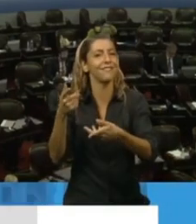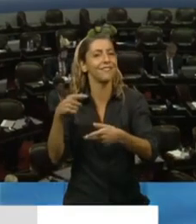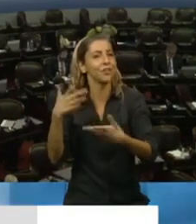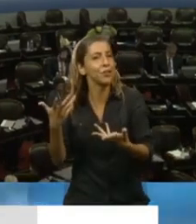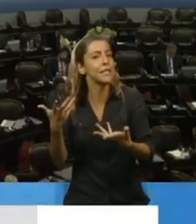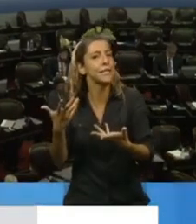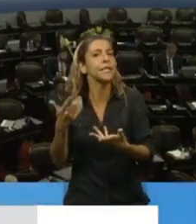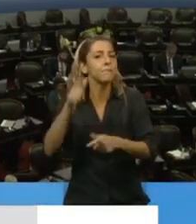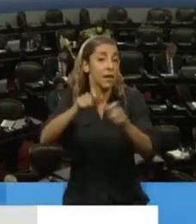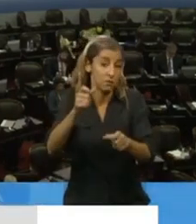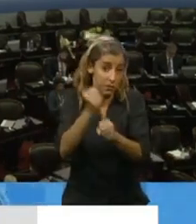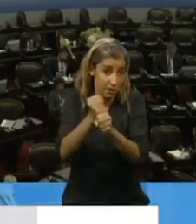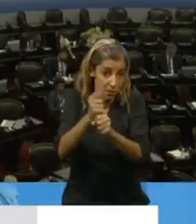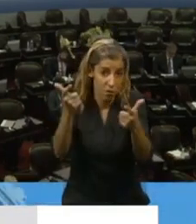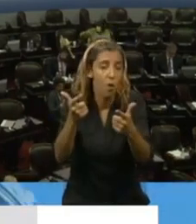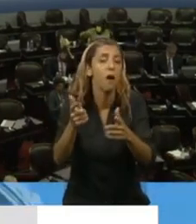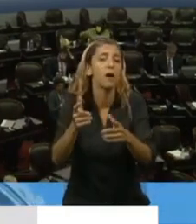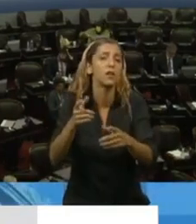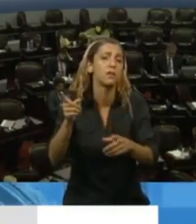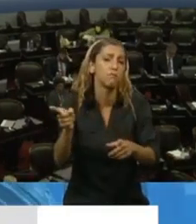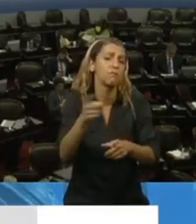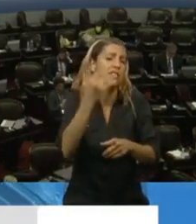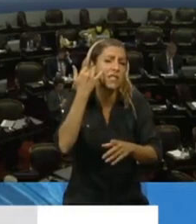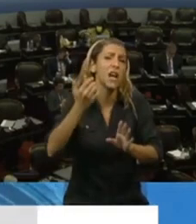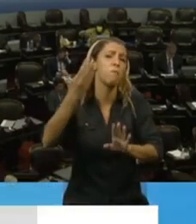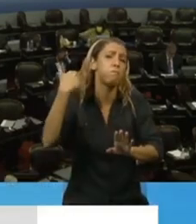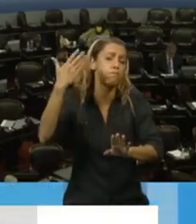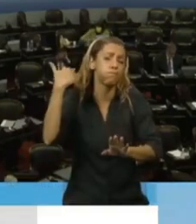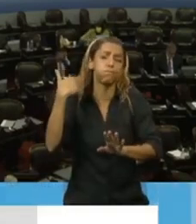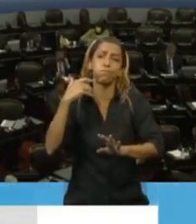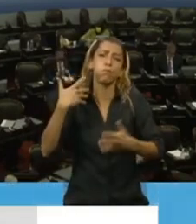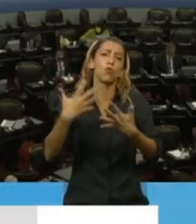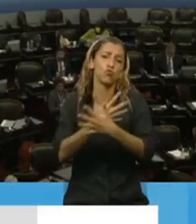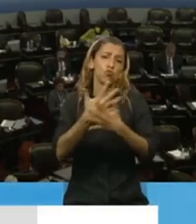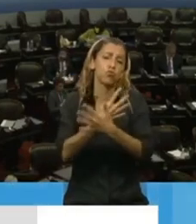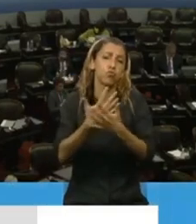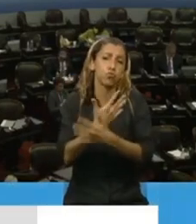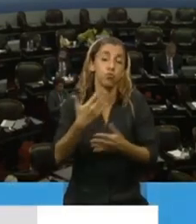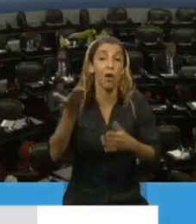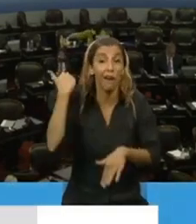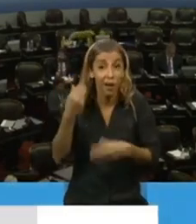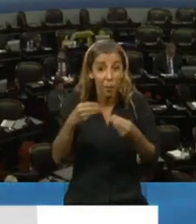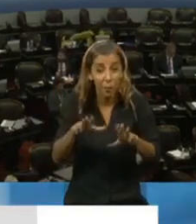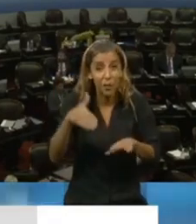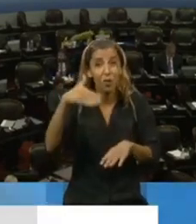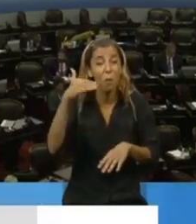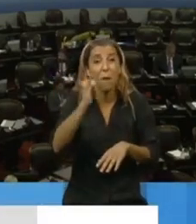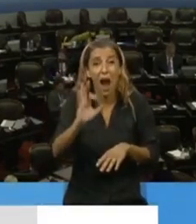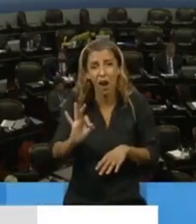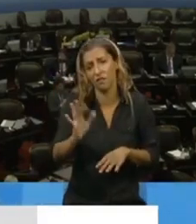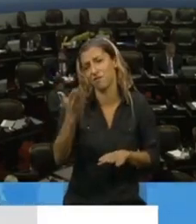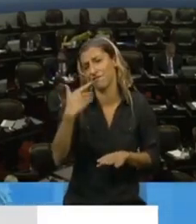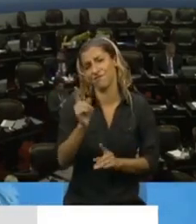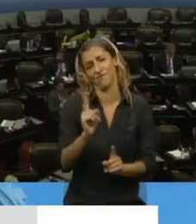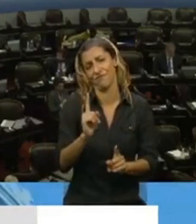ya venían verdaderamente sufriendo, no de ahora, no desde marzo, vienen sufriendo desde hace por lo menos